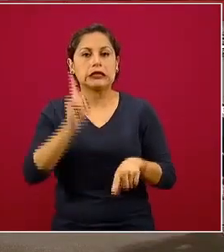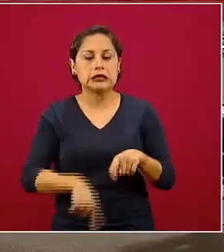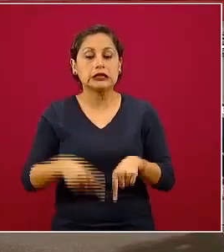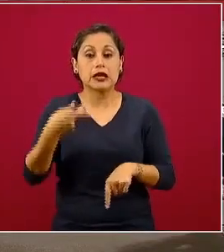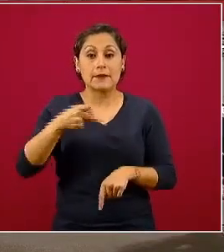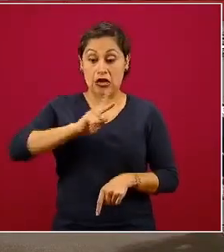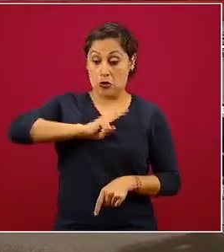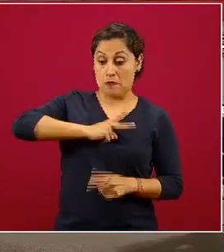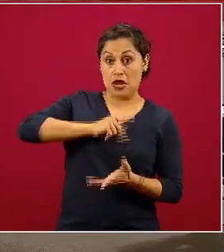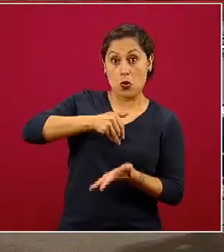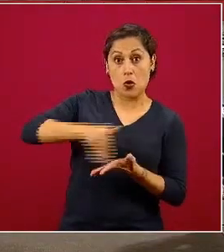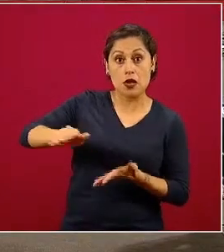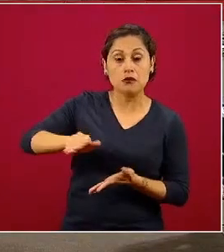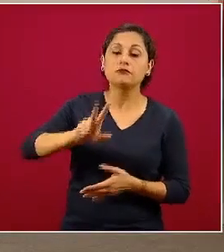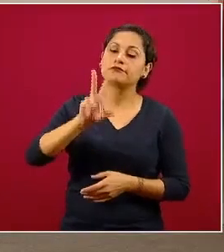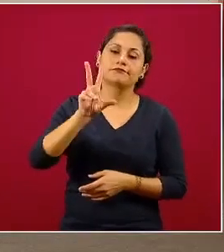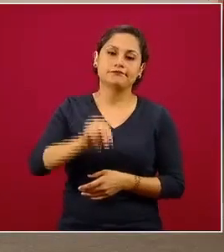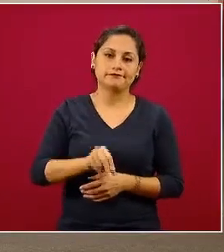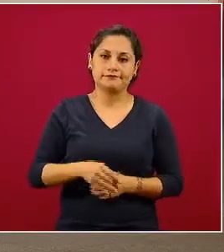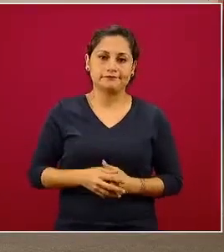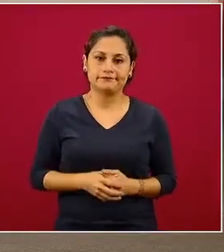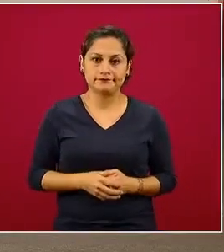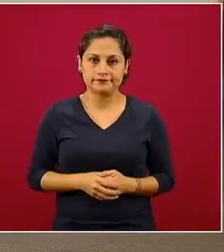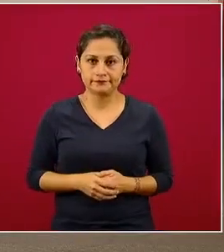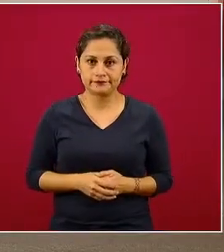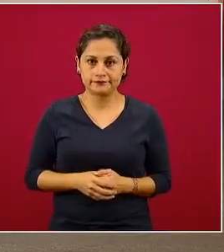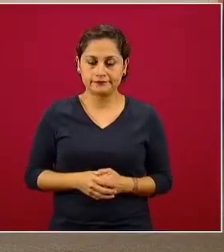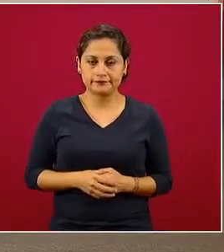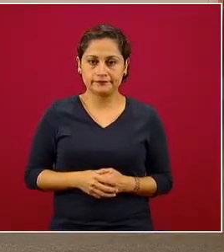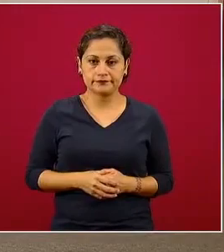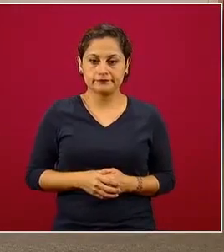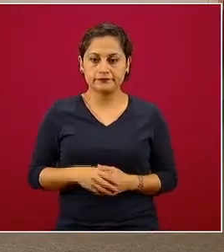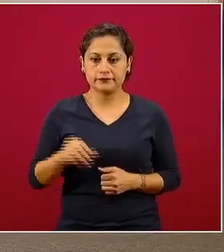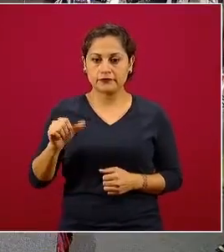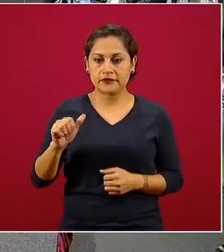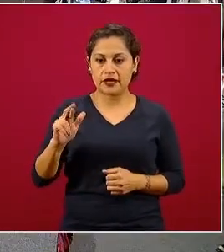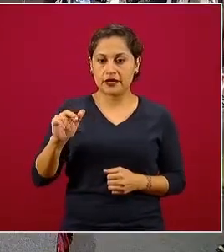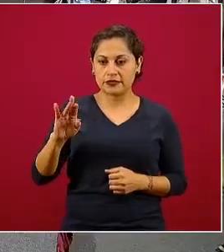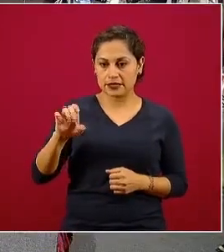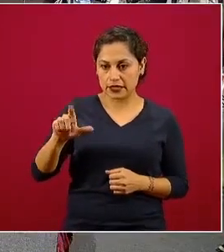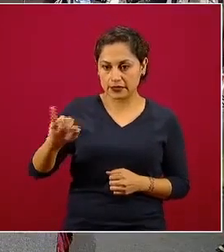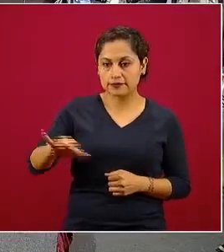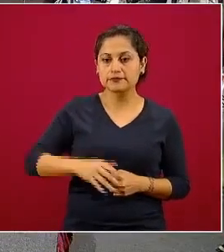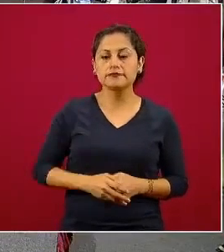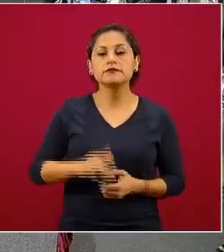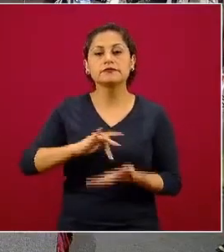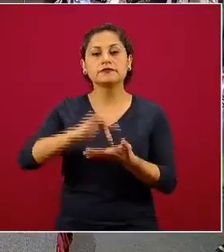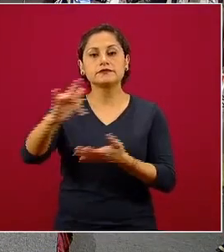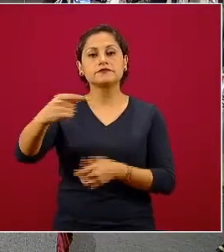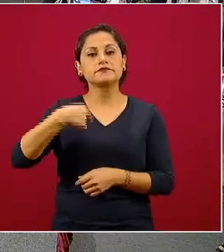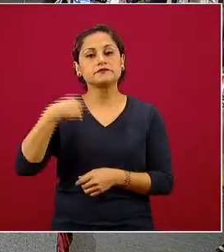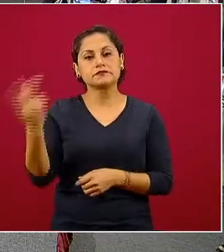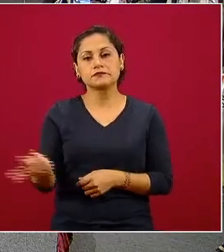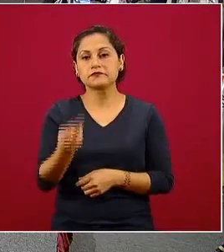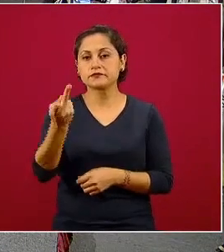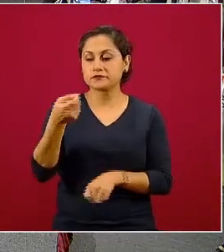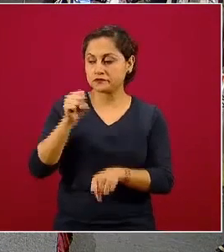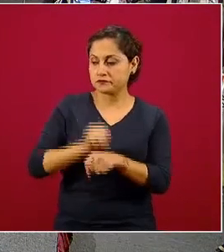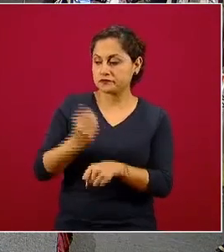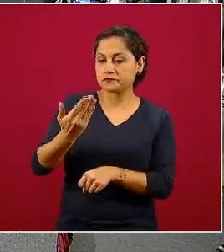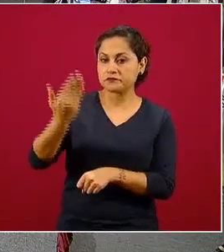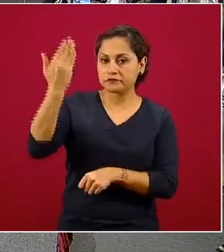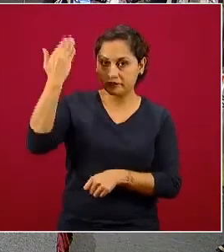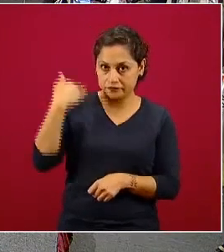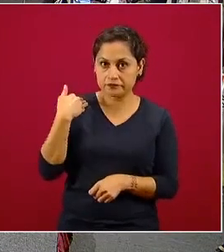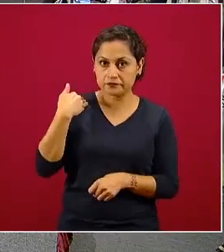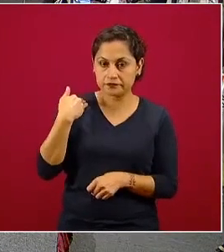la infección, la enfermedad. Araceli Anday, Canal 11. Gracias. Preguntarle, la semana pasada, gracias, estuvieron